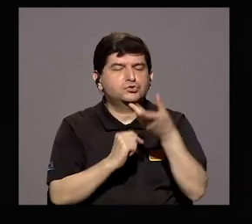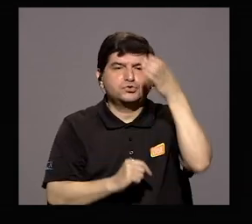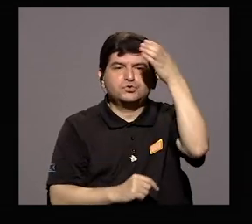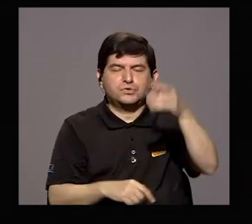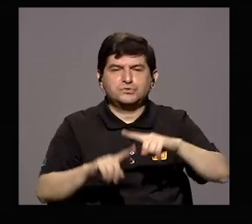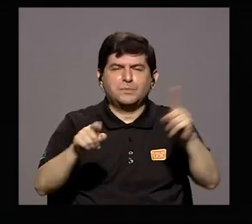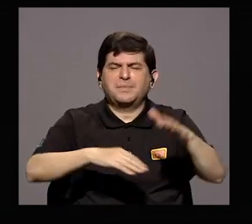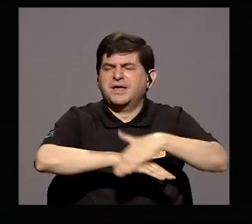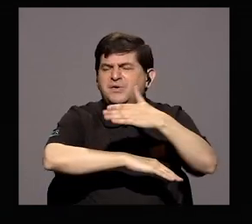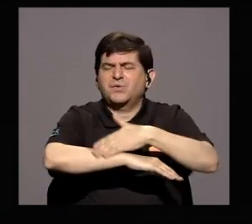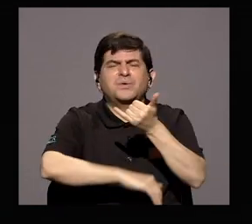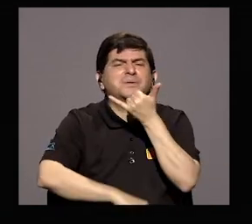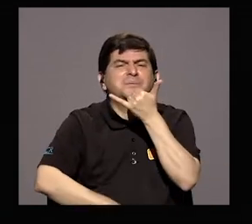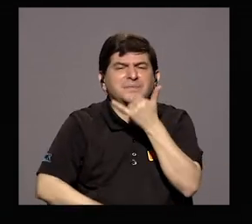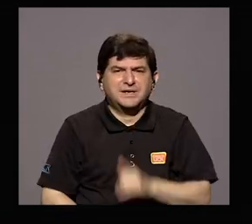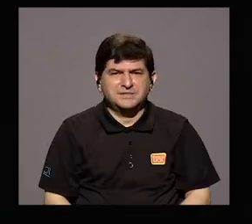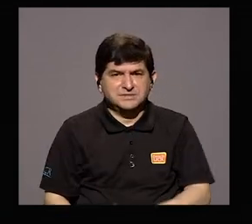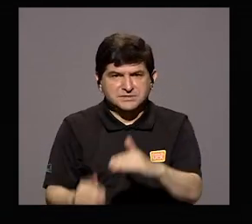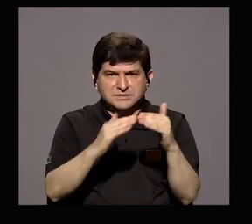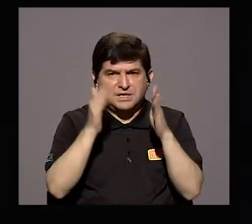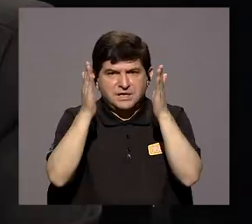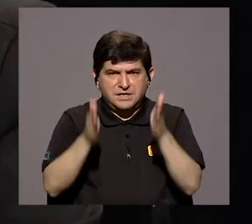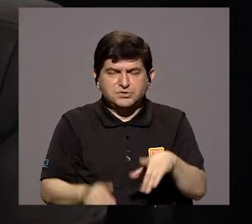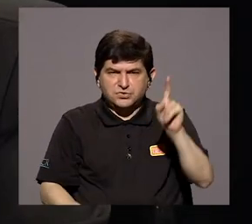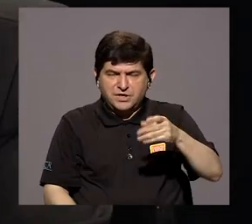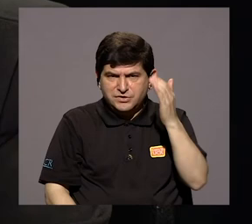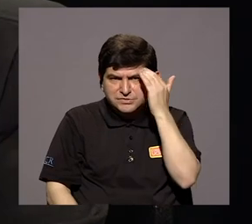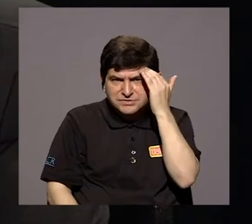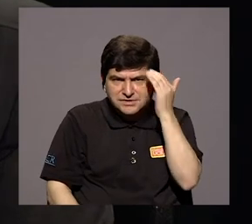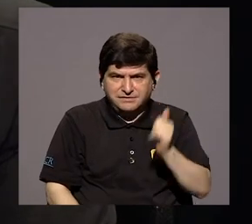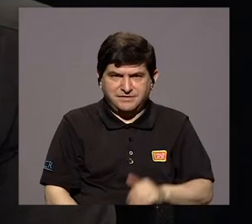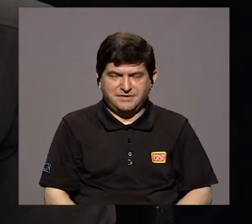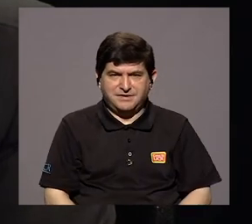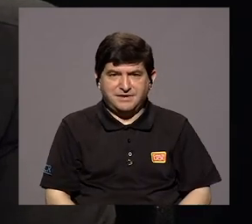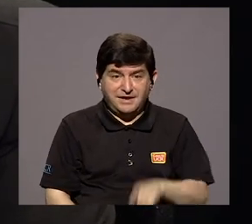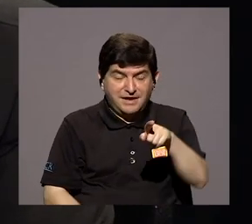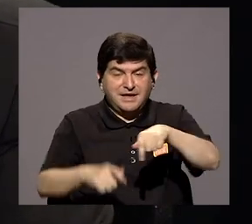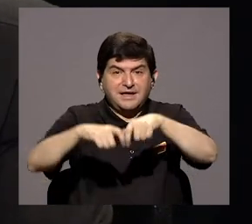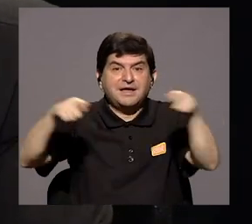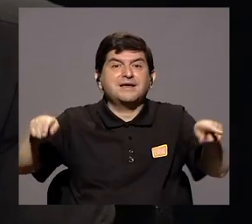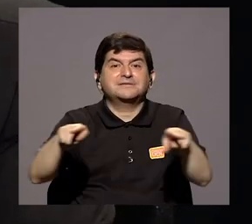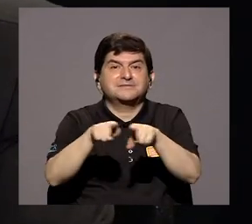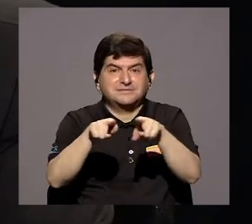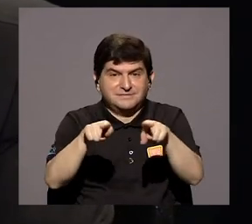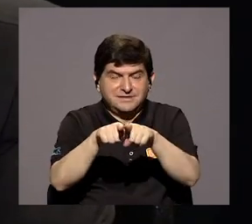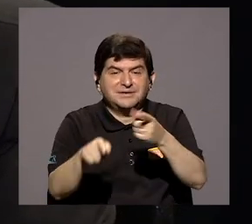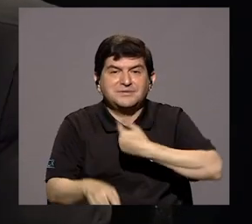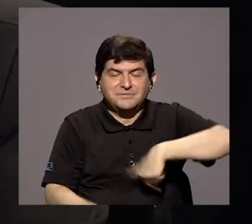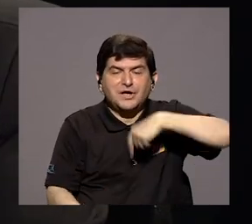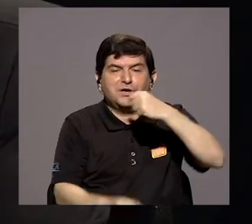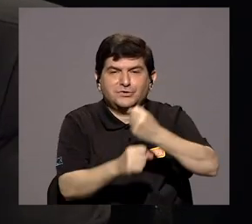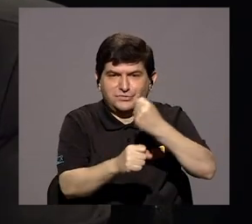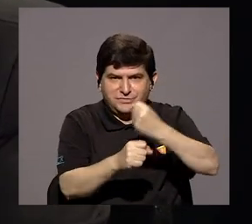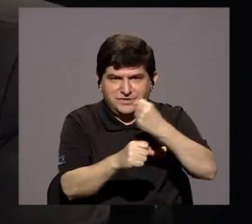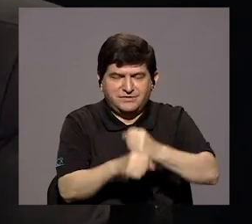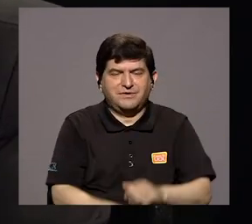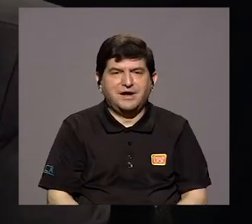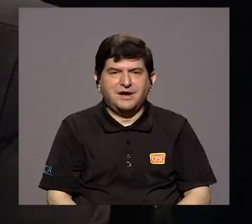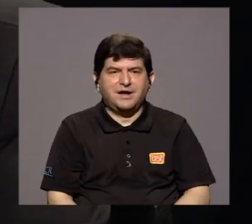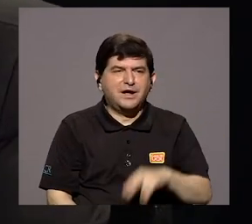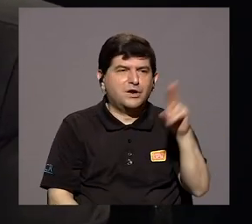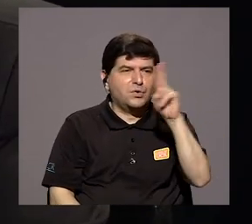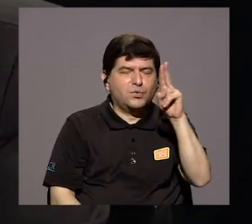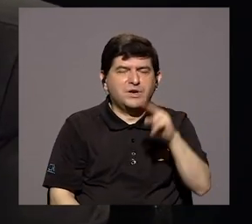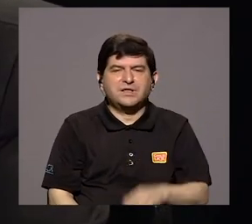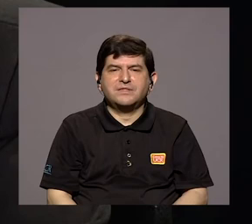momento que yo creo que la ciudadanía lo necesita mucho, don Dennis? Claro, y en esas mediciones también hemos trabajado, bueno, desde la Unidad de Cultura y